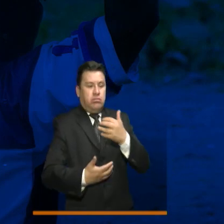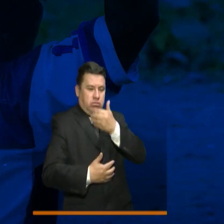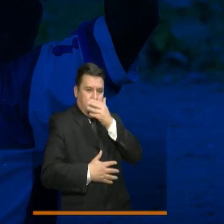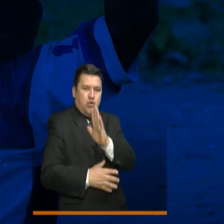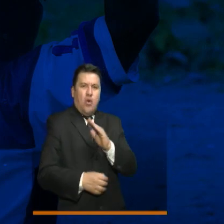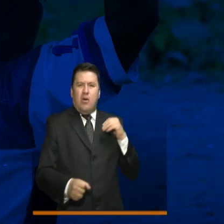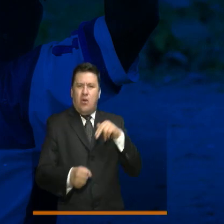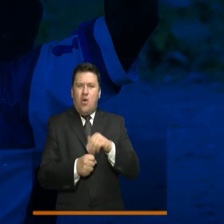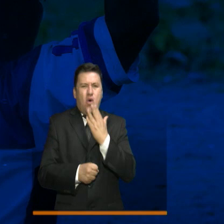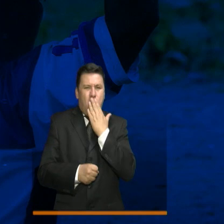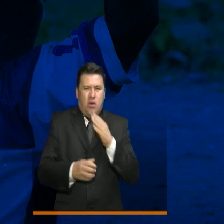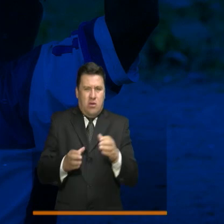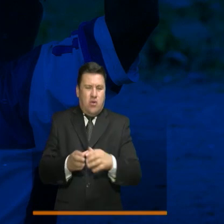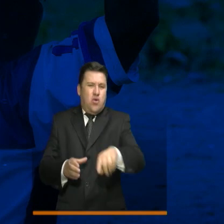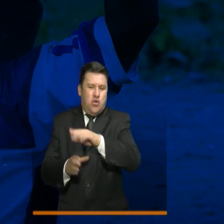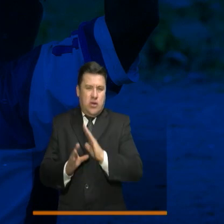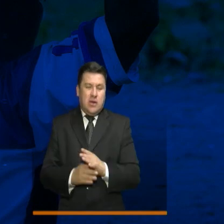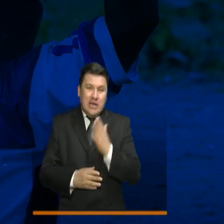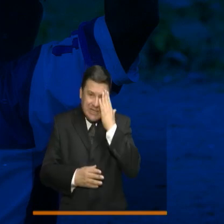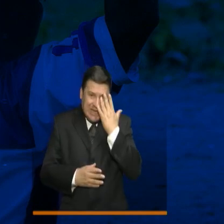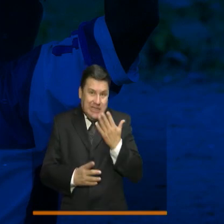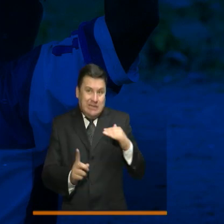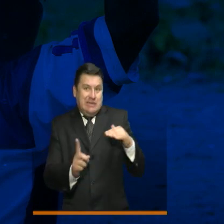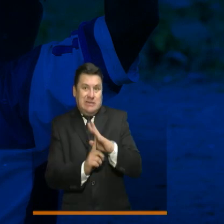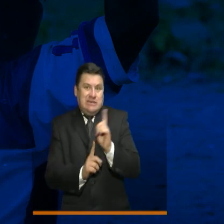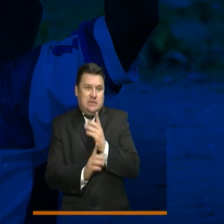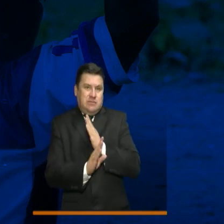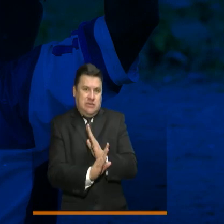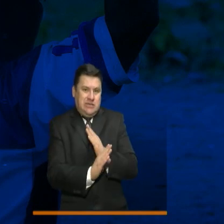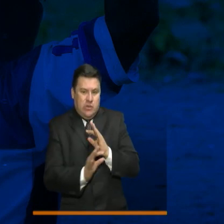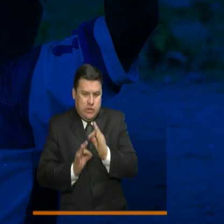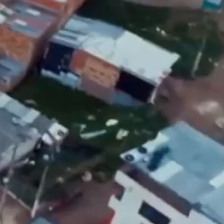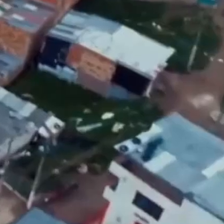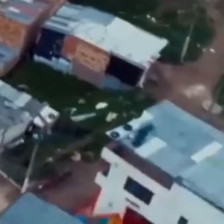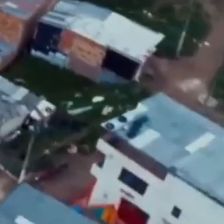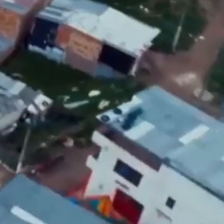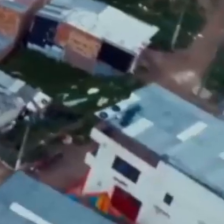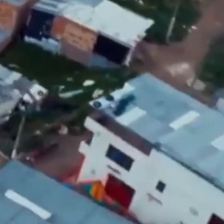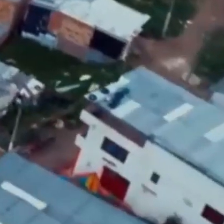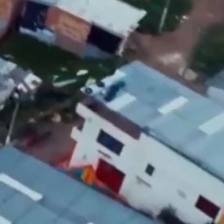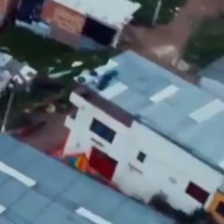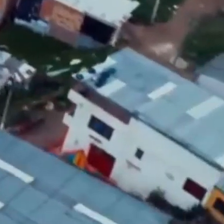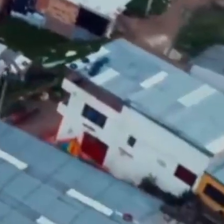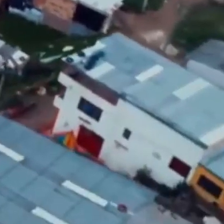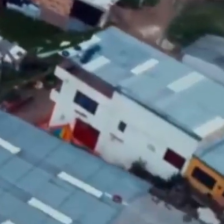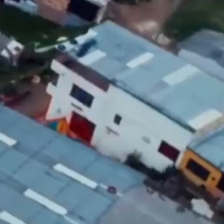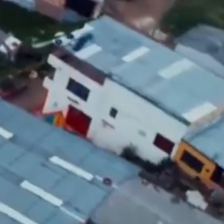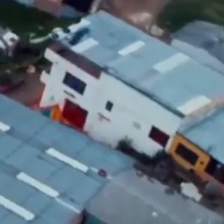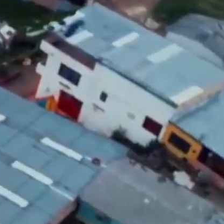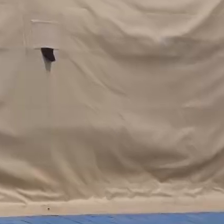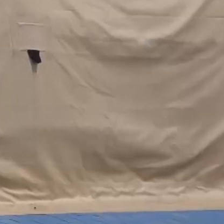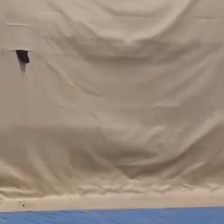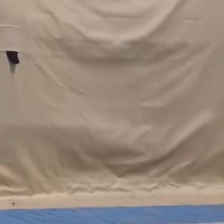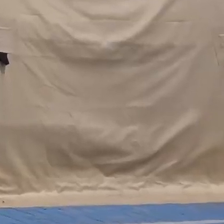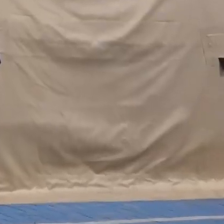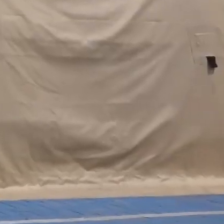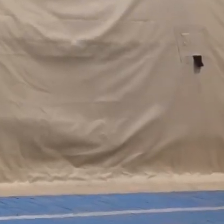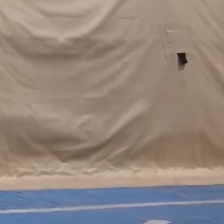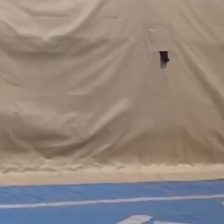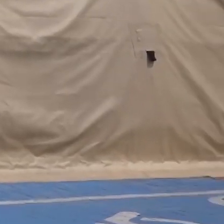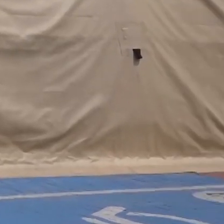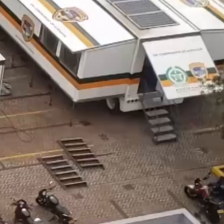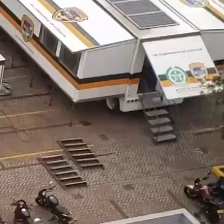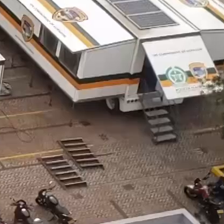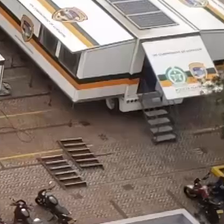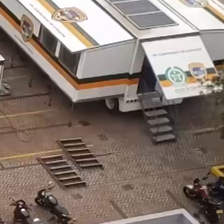crisis y no tenían los kits necesarios. De otro lado, la jefa de la cartera